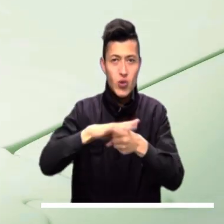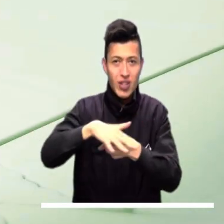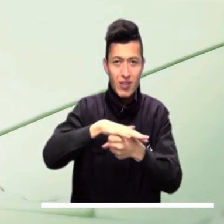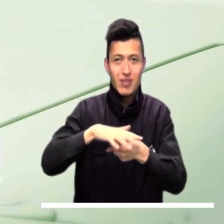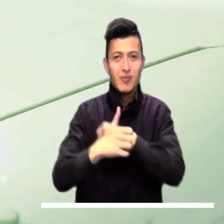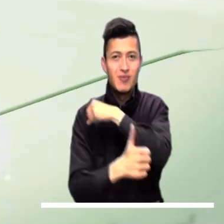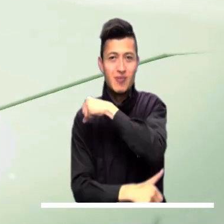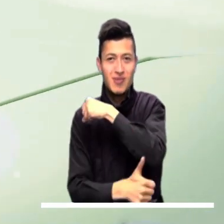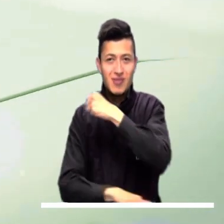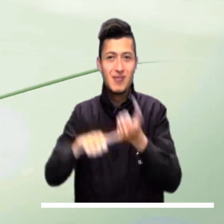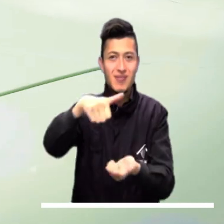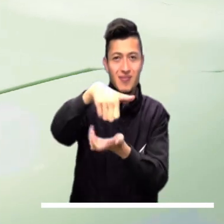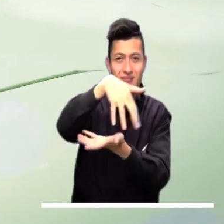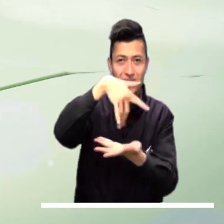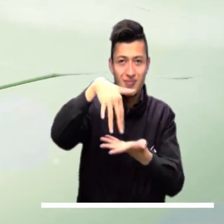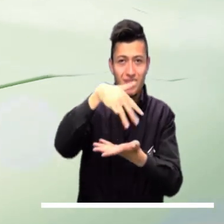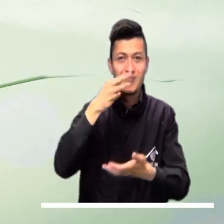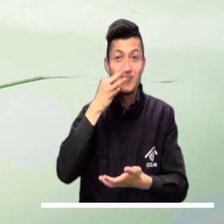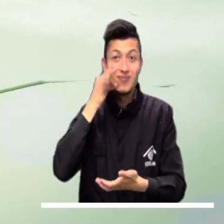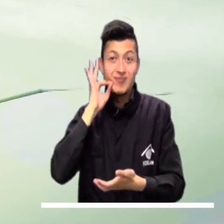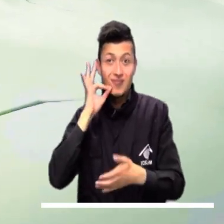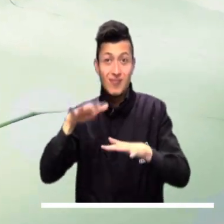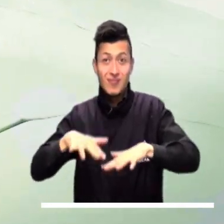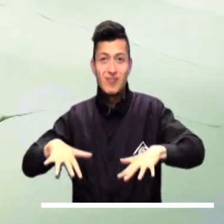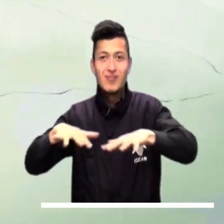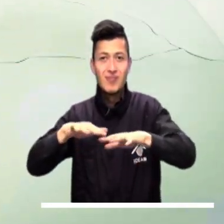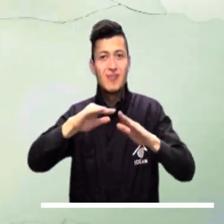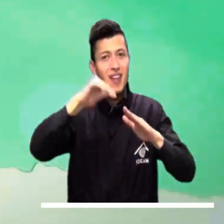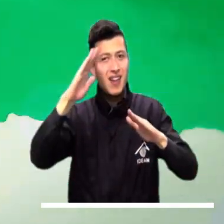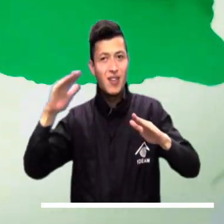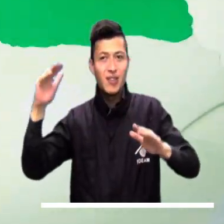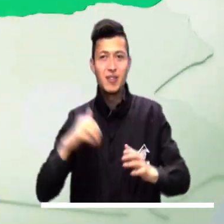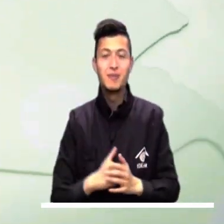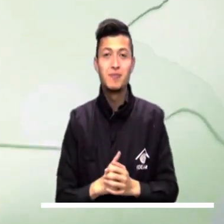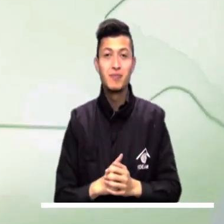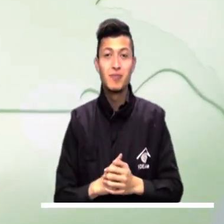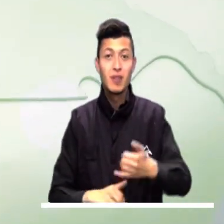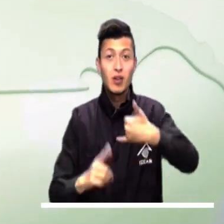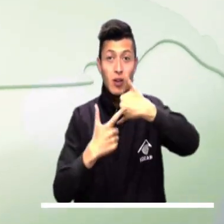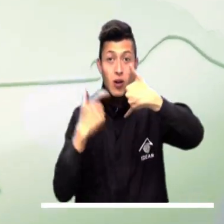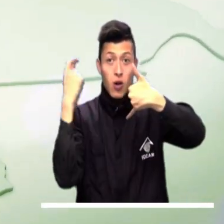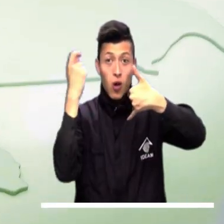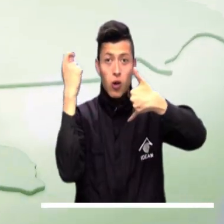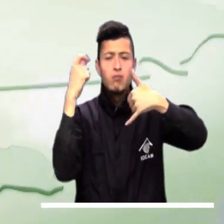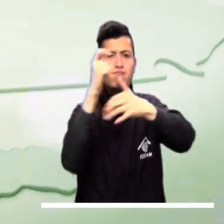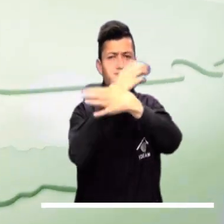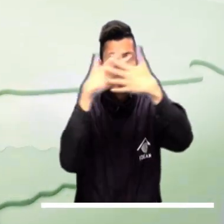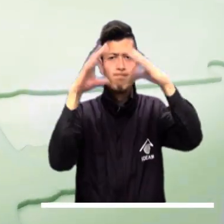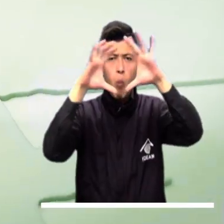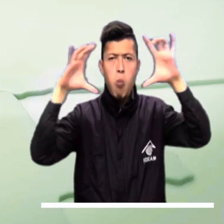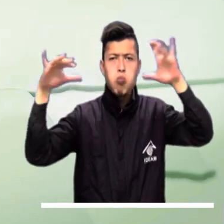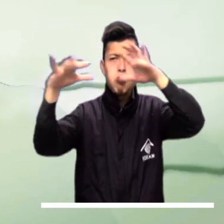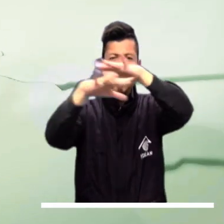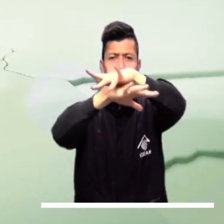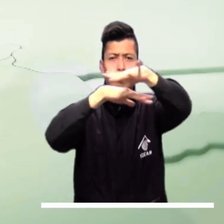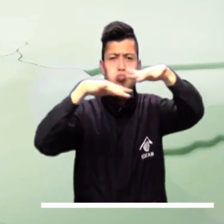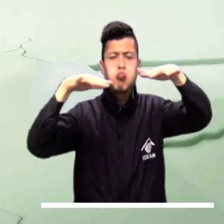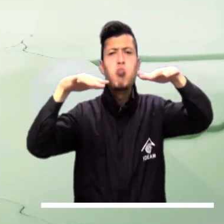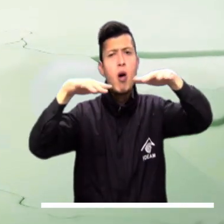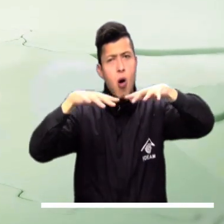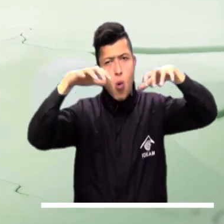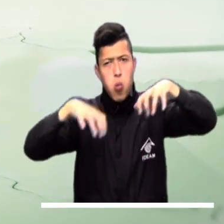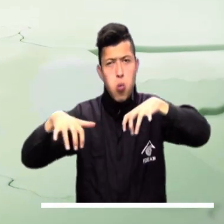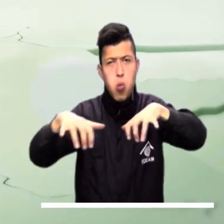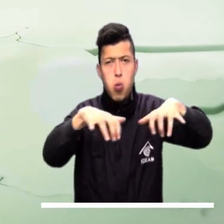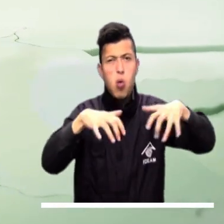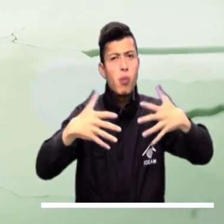presenten lluvias intensas en Cundinamarca, Boyacá, Los Santanderes, Eje Cafetero y Antioquia. En la Orinequía, el cielo permanecerá cubierto,